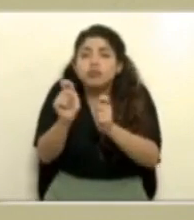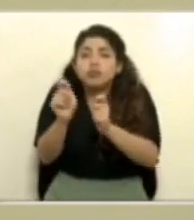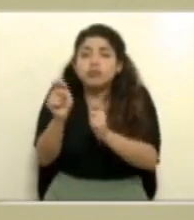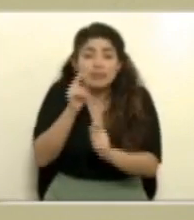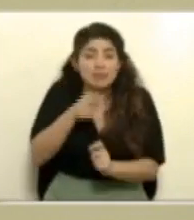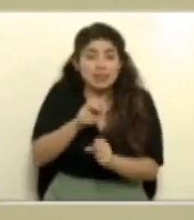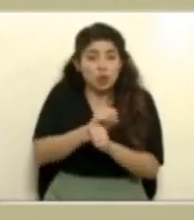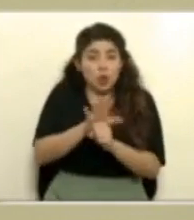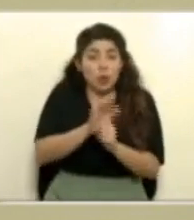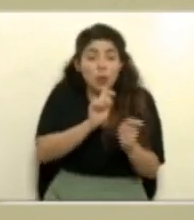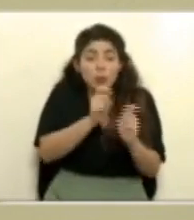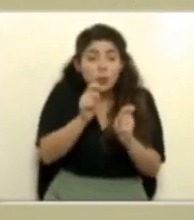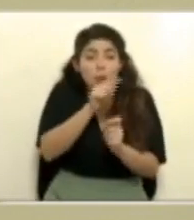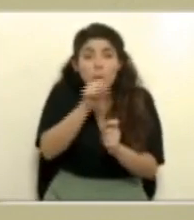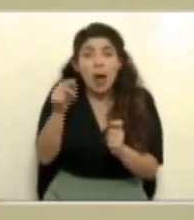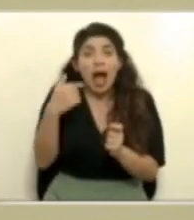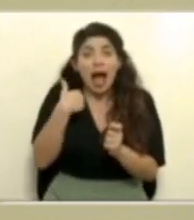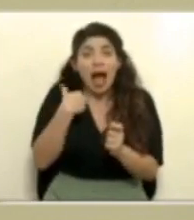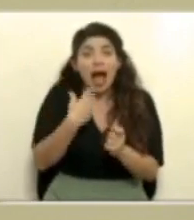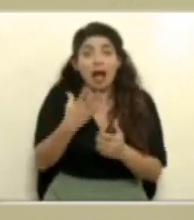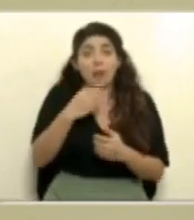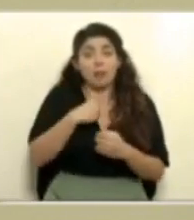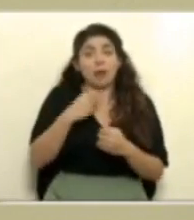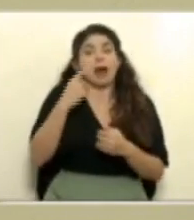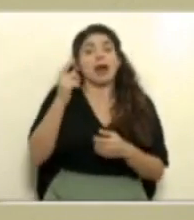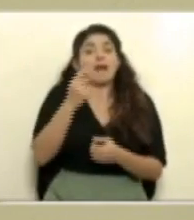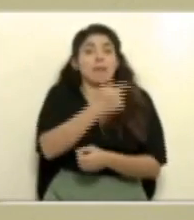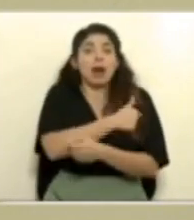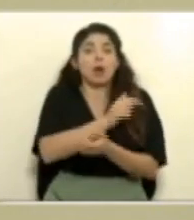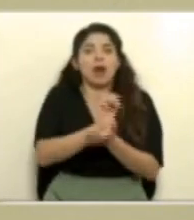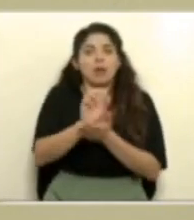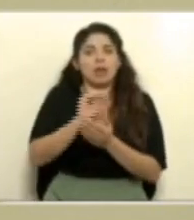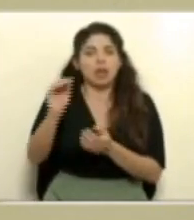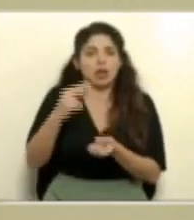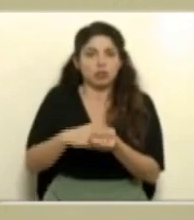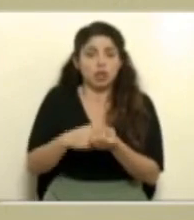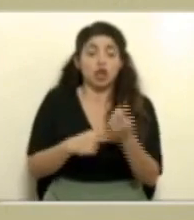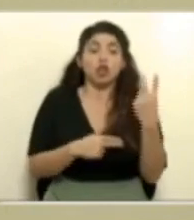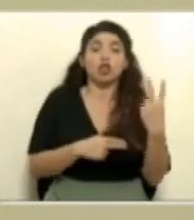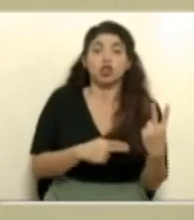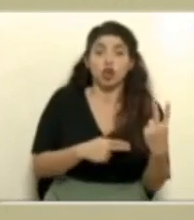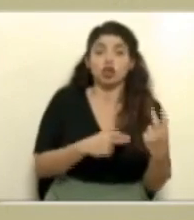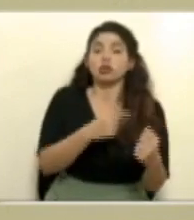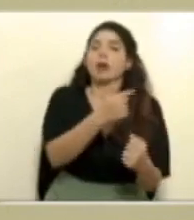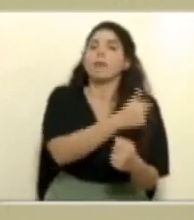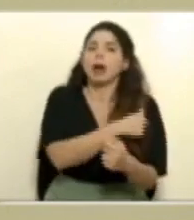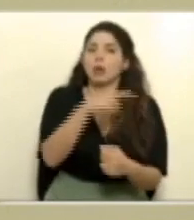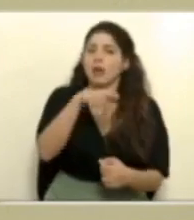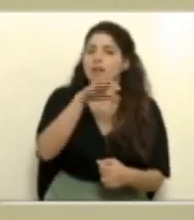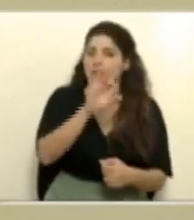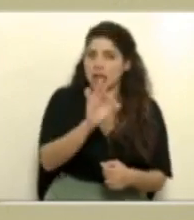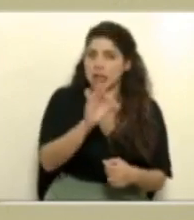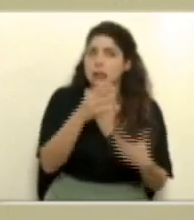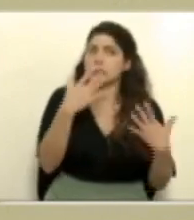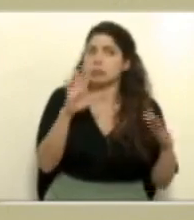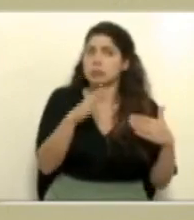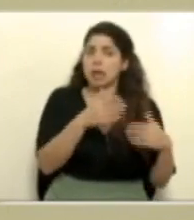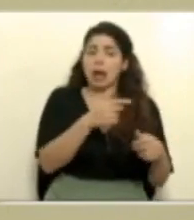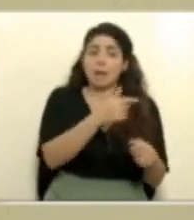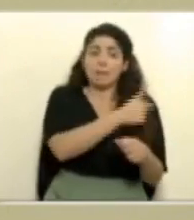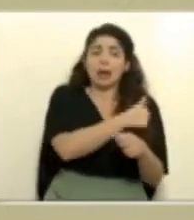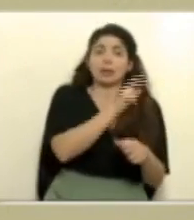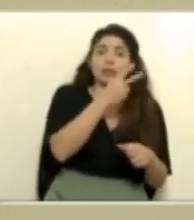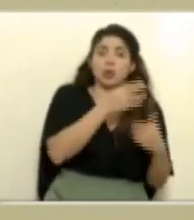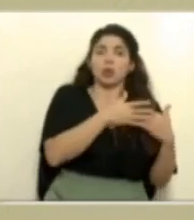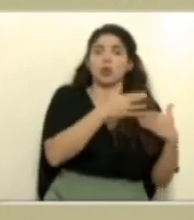el momento. Dos de esas personas entonces estaban vacunados con Pfizer, ya habían pasado suficiente tiempo desde la